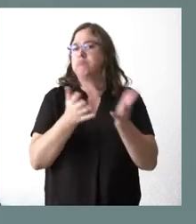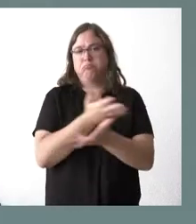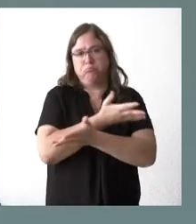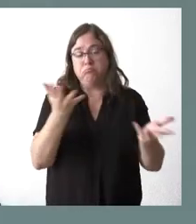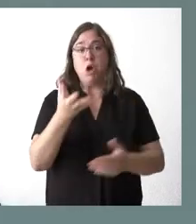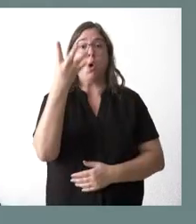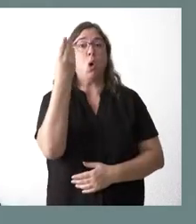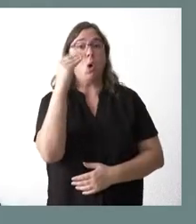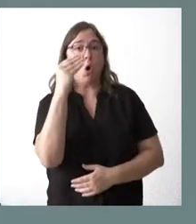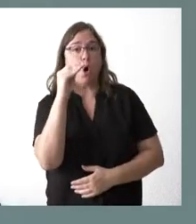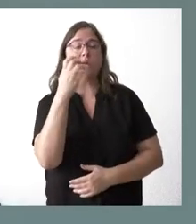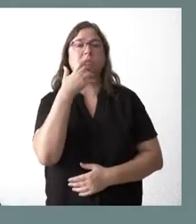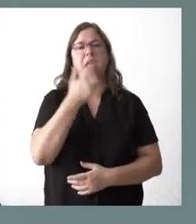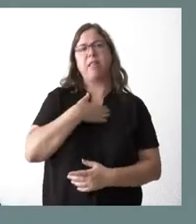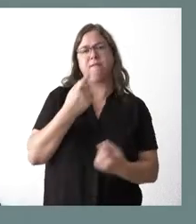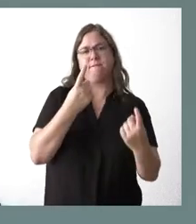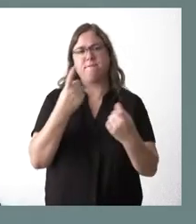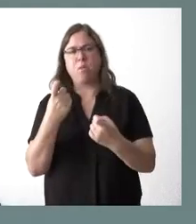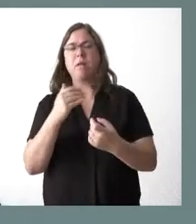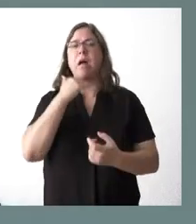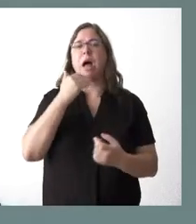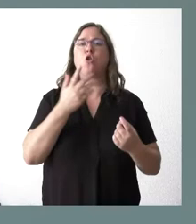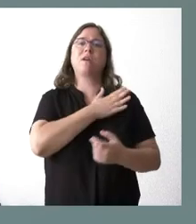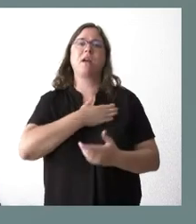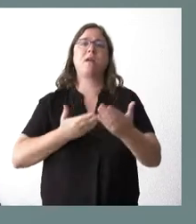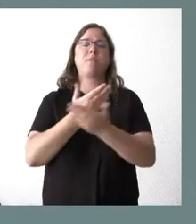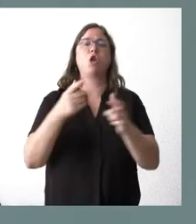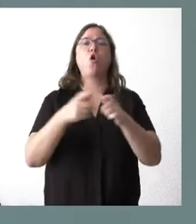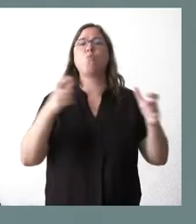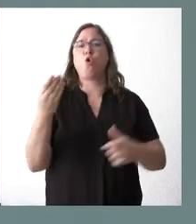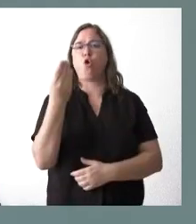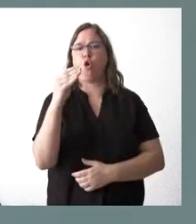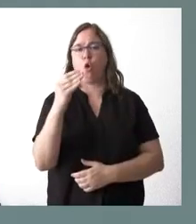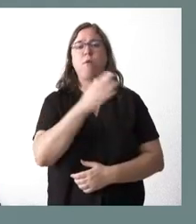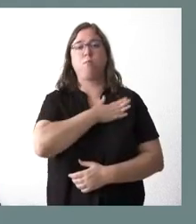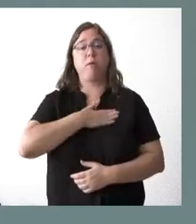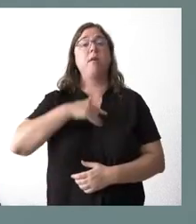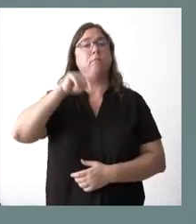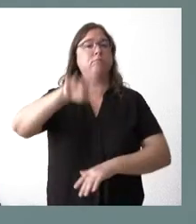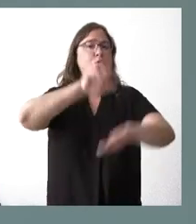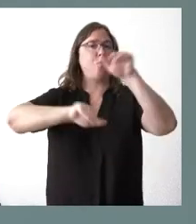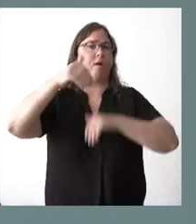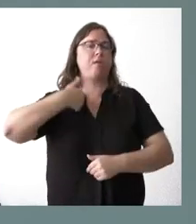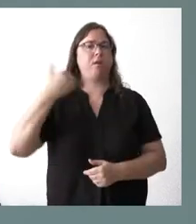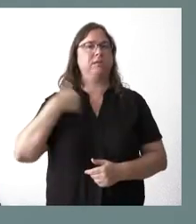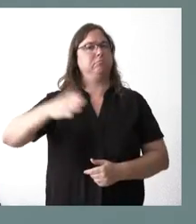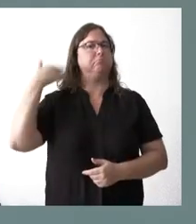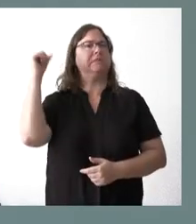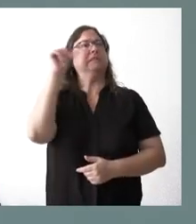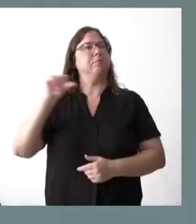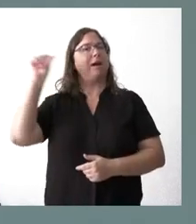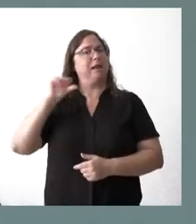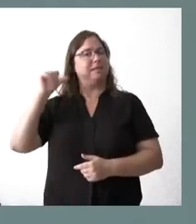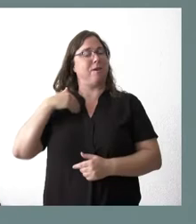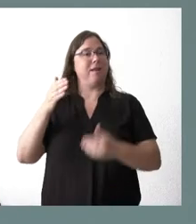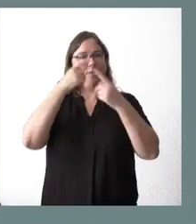joven que requiera información, que pueda solicitar este bono joven. Fue ya convocado, como ustedes conocen, hace ya algunas semanas, pero el plazo